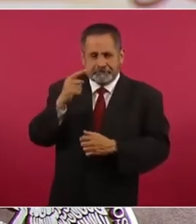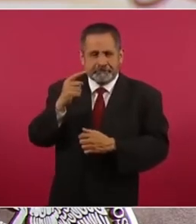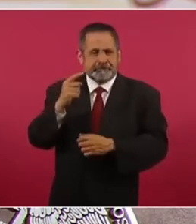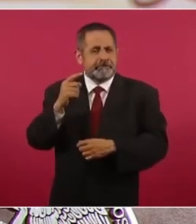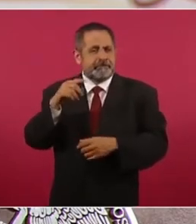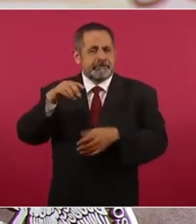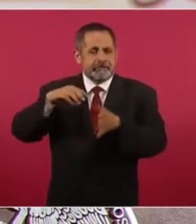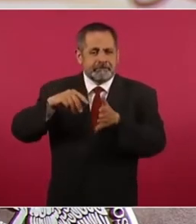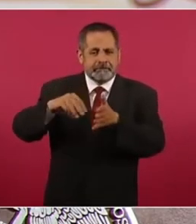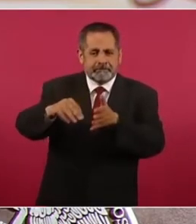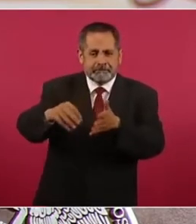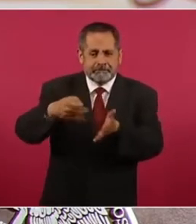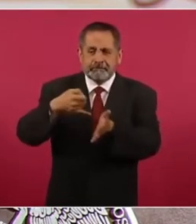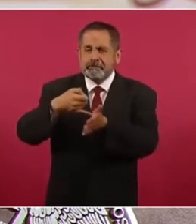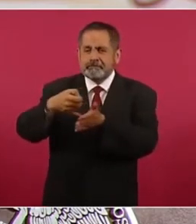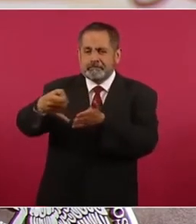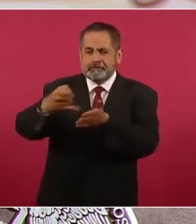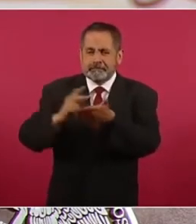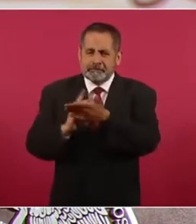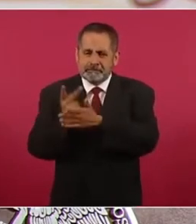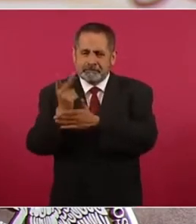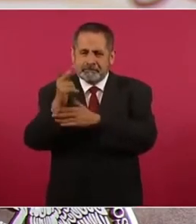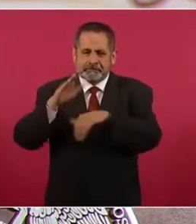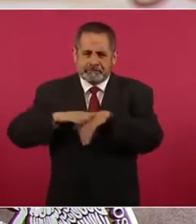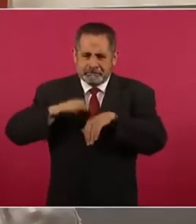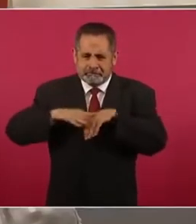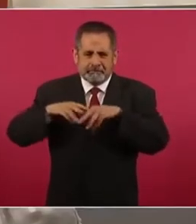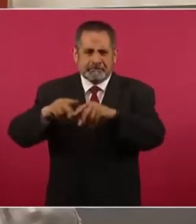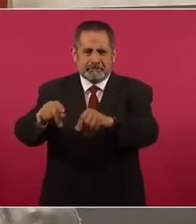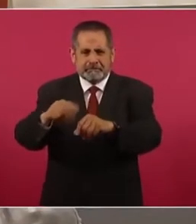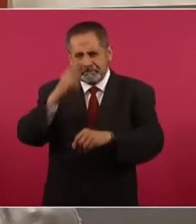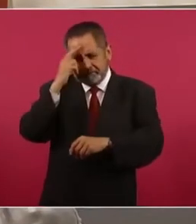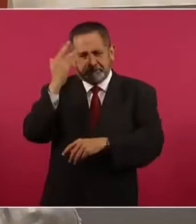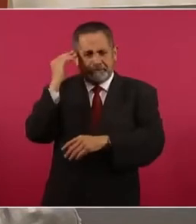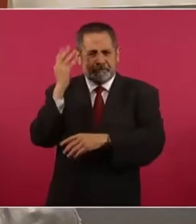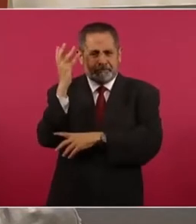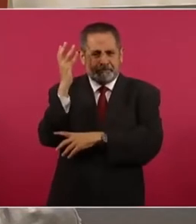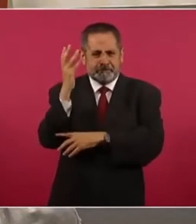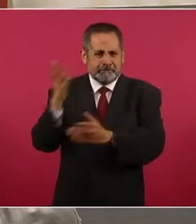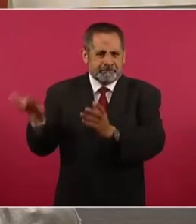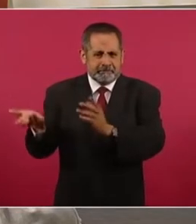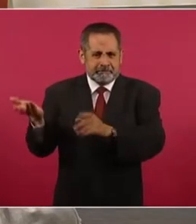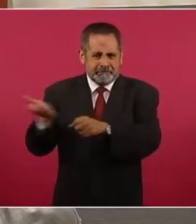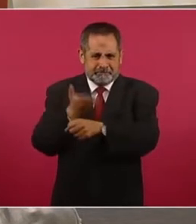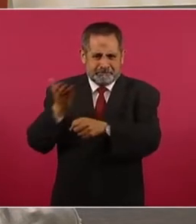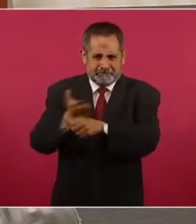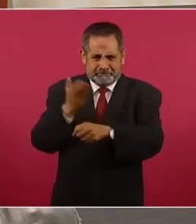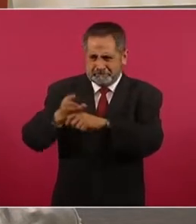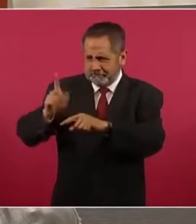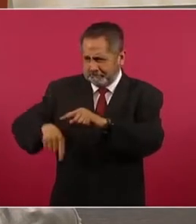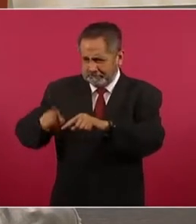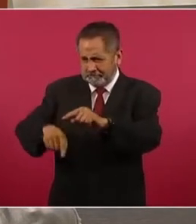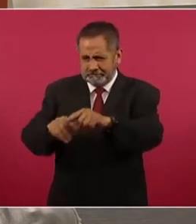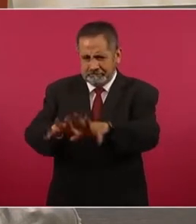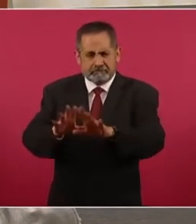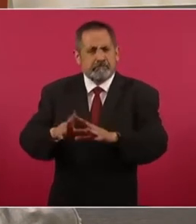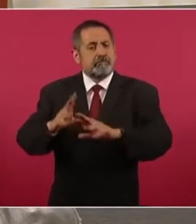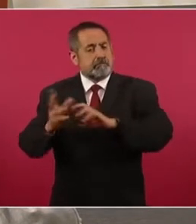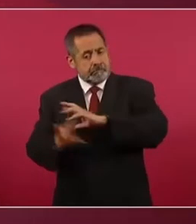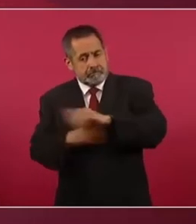equivalente de los árboles derribados por las obras y el aumento de las áreas naturales protegidas.